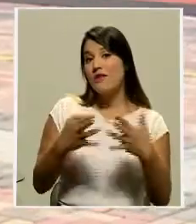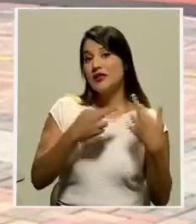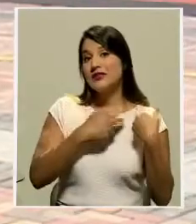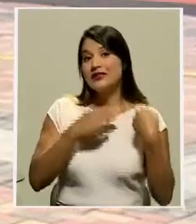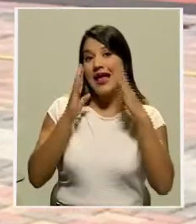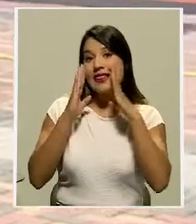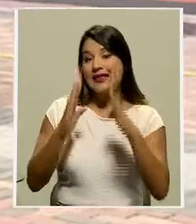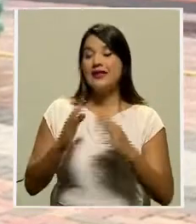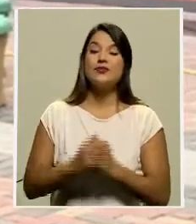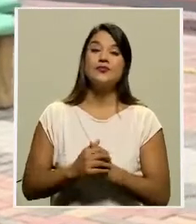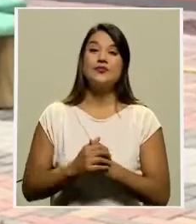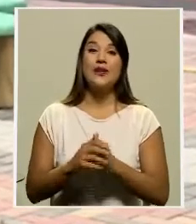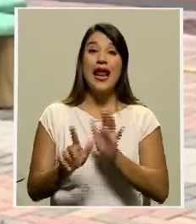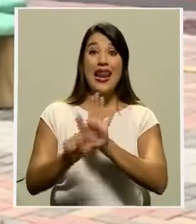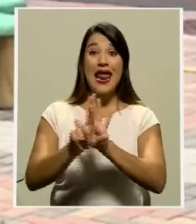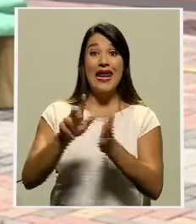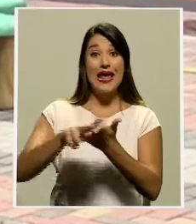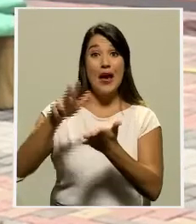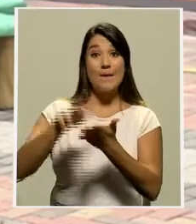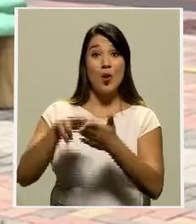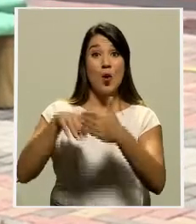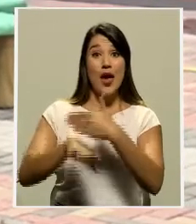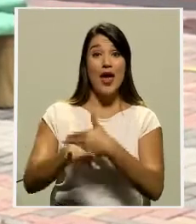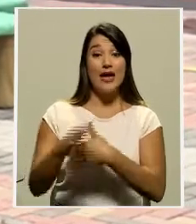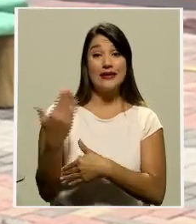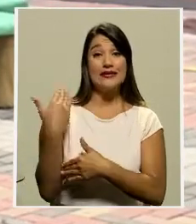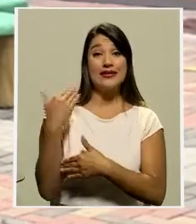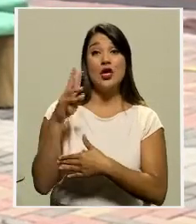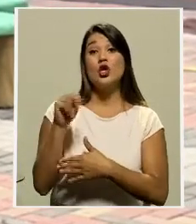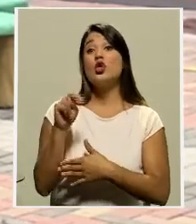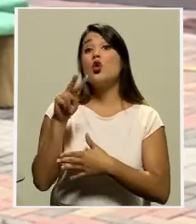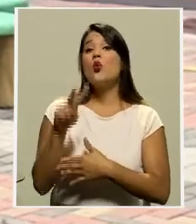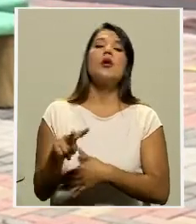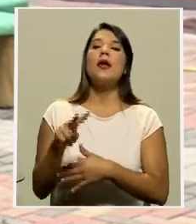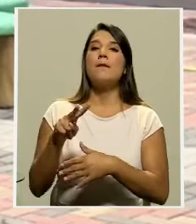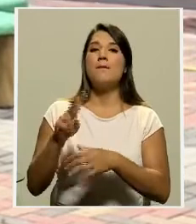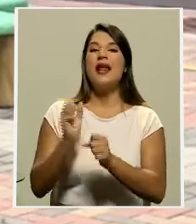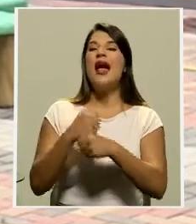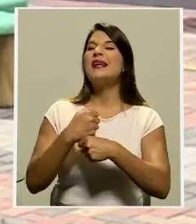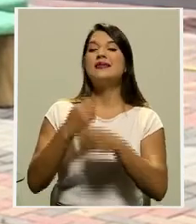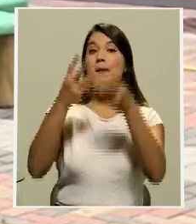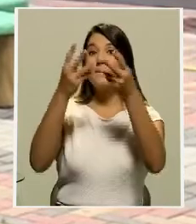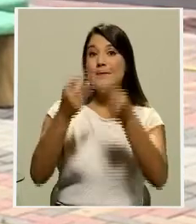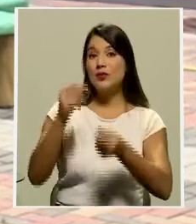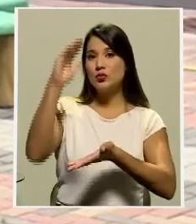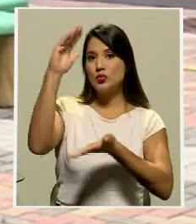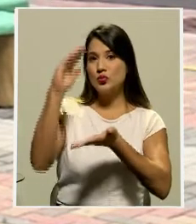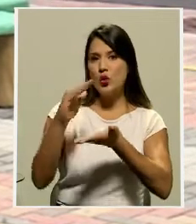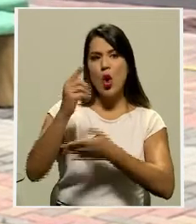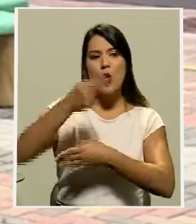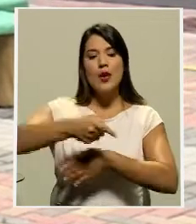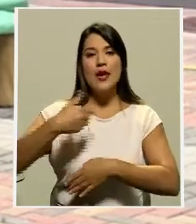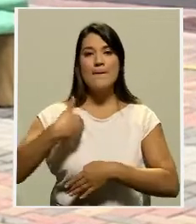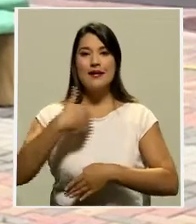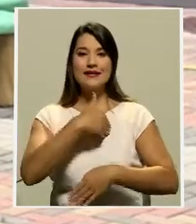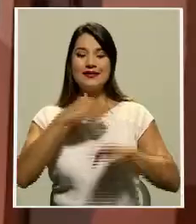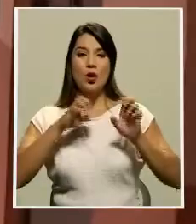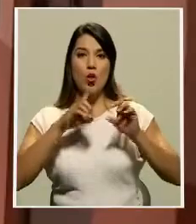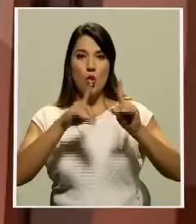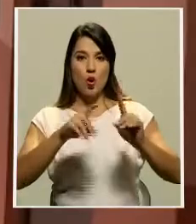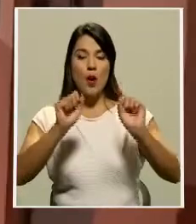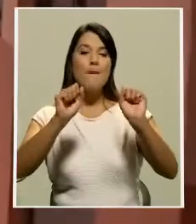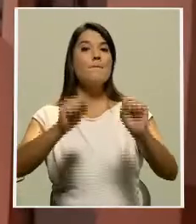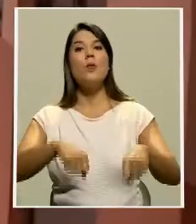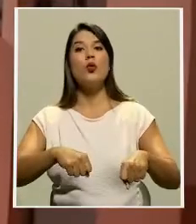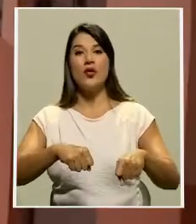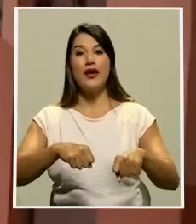La ley aprobada en noviembre, que recorta el gasto público, obliga al Ministerio de Educación a eliminar un 80% de